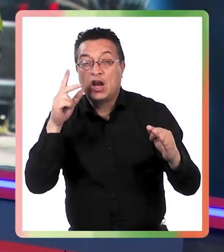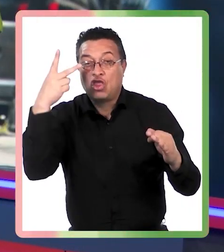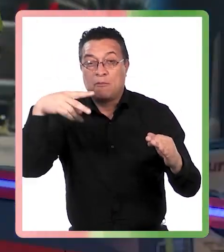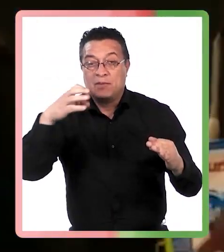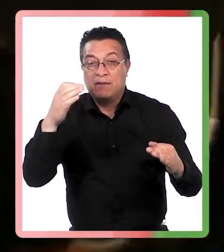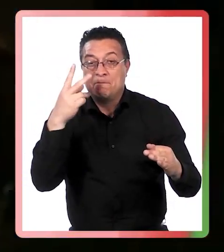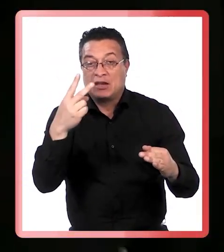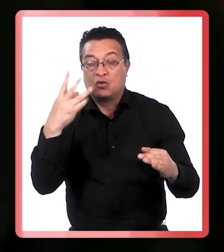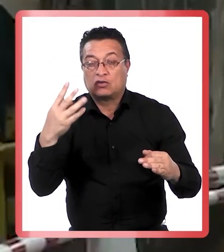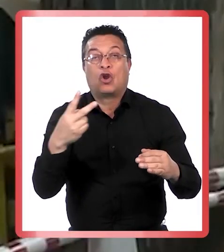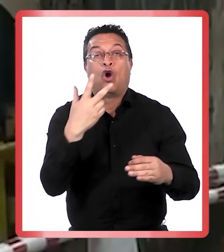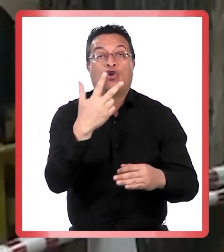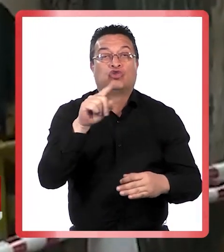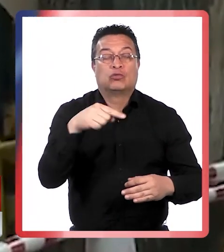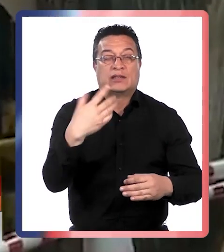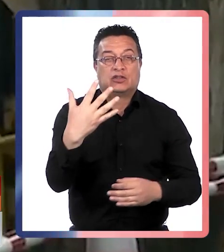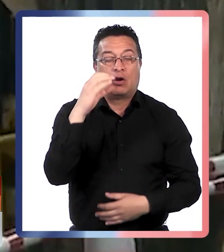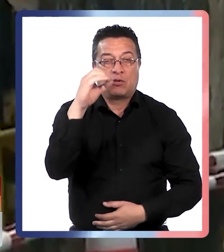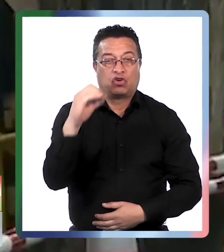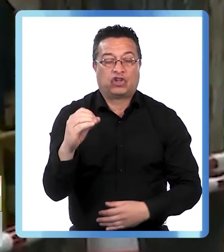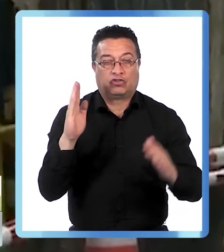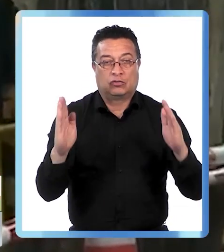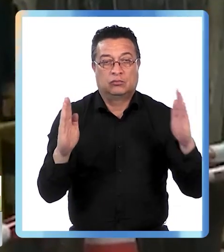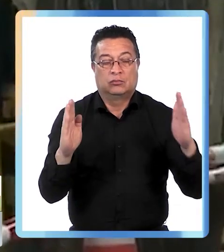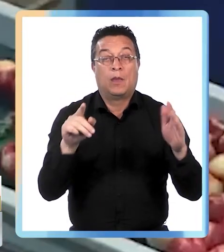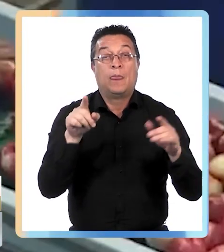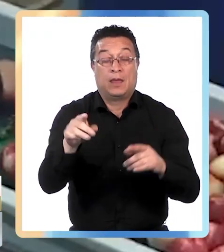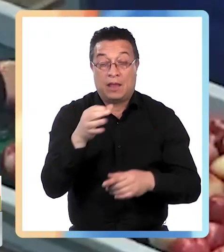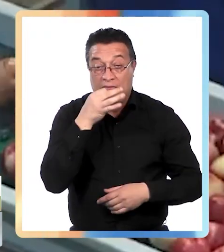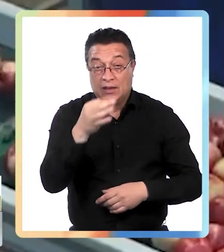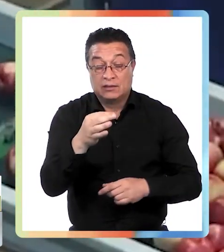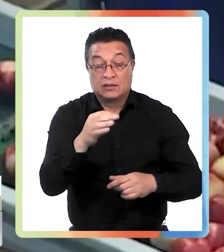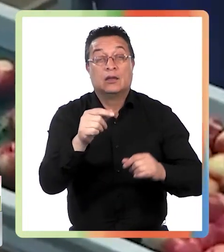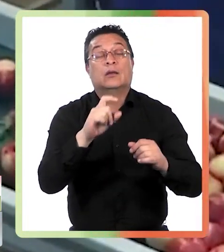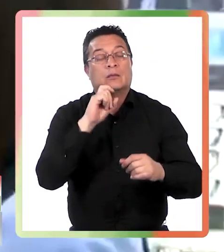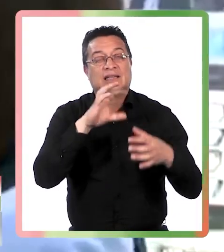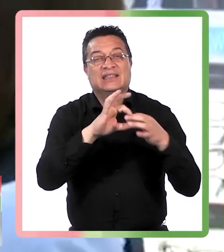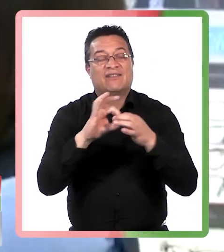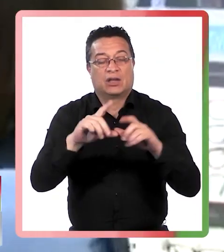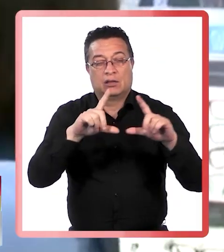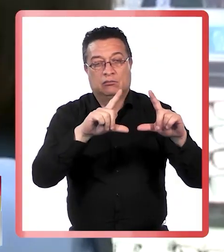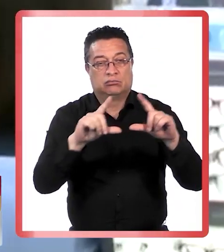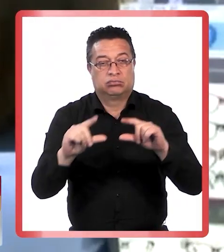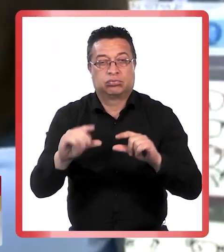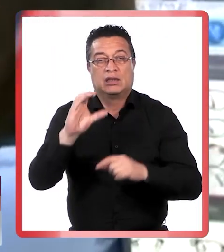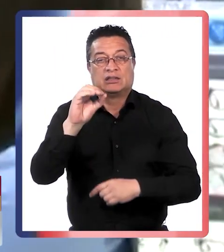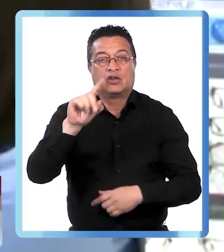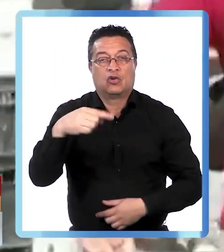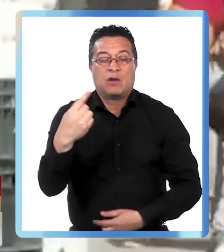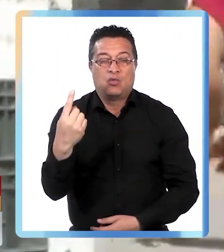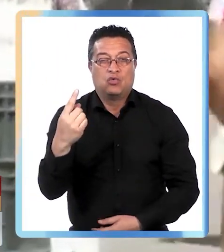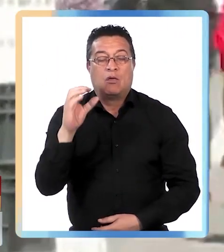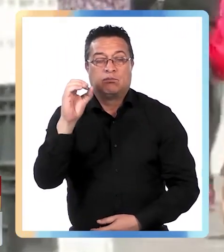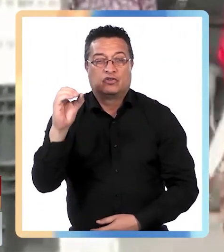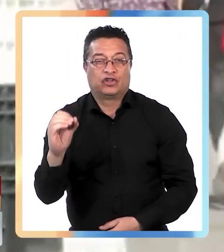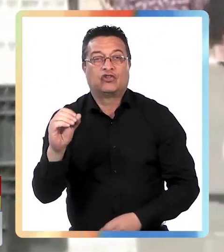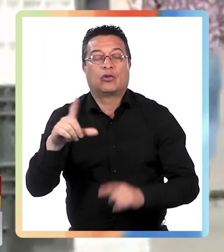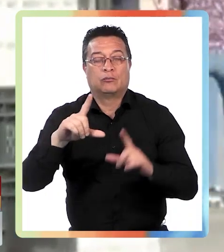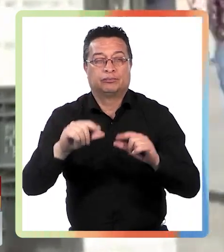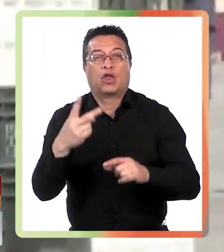se ubicó en 8,5% según la entidad la cifra significó un descenso de 0,2 puntos